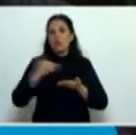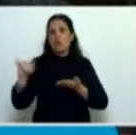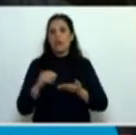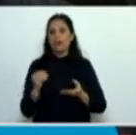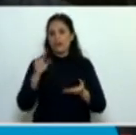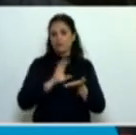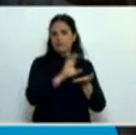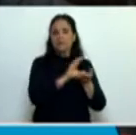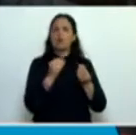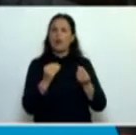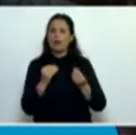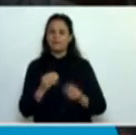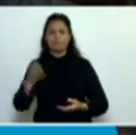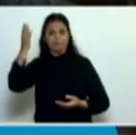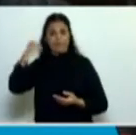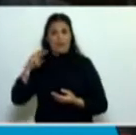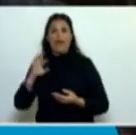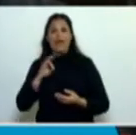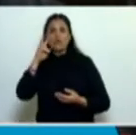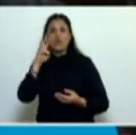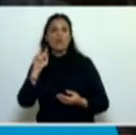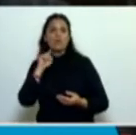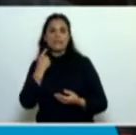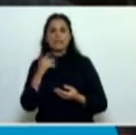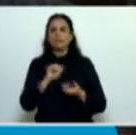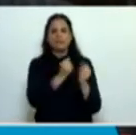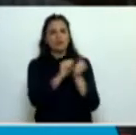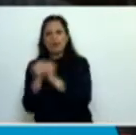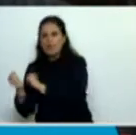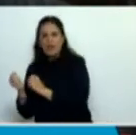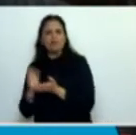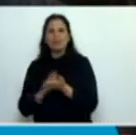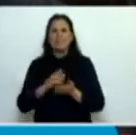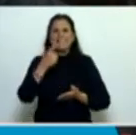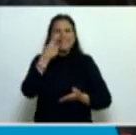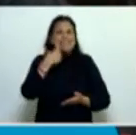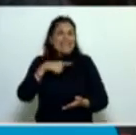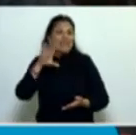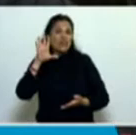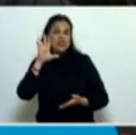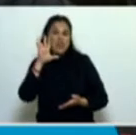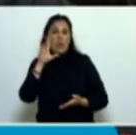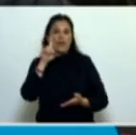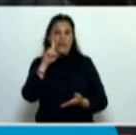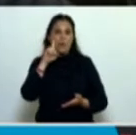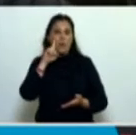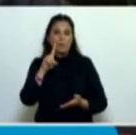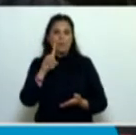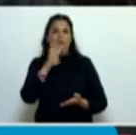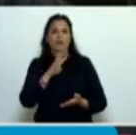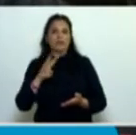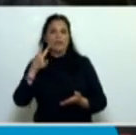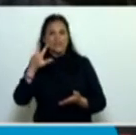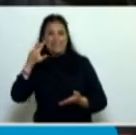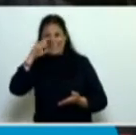presupuesto 2013, las modificaciones al presupuesto ascendieron a 151.437